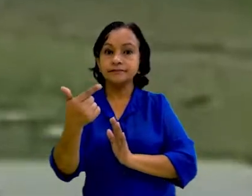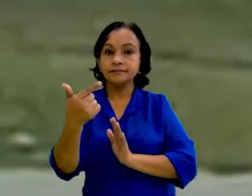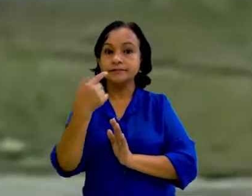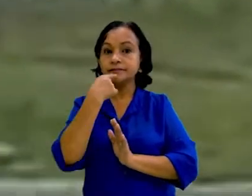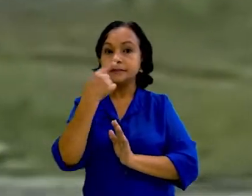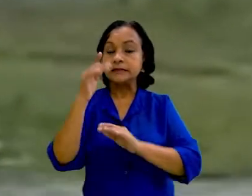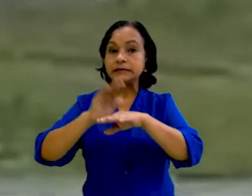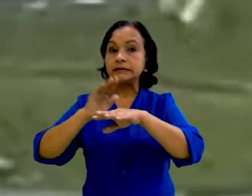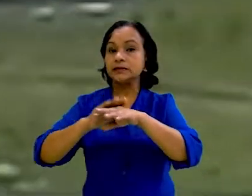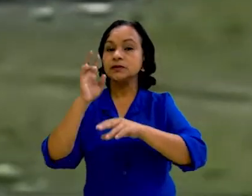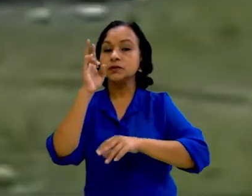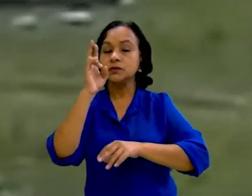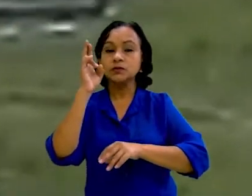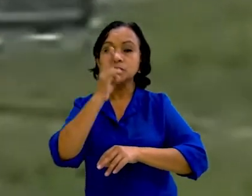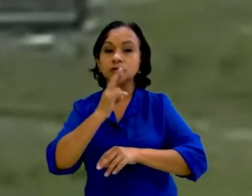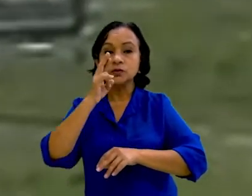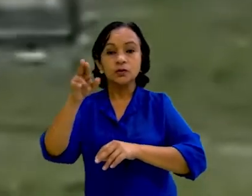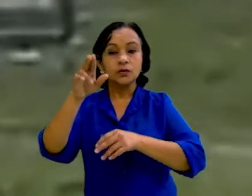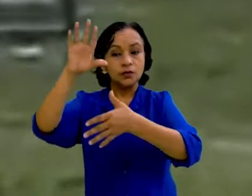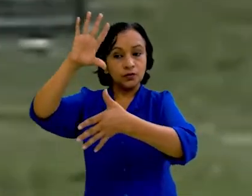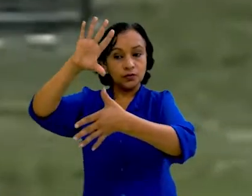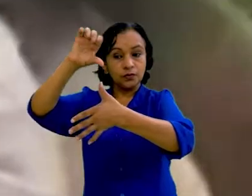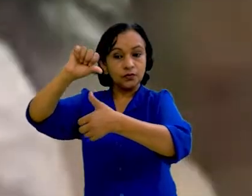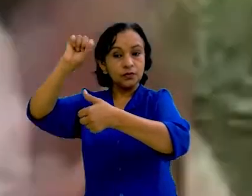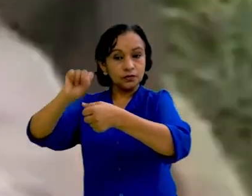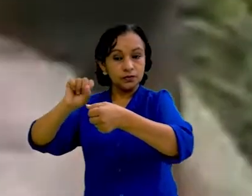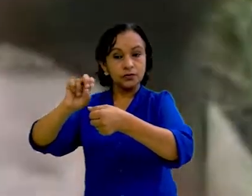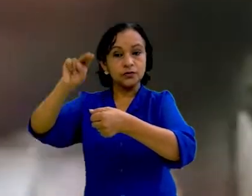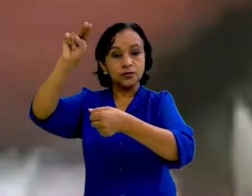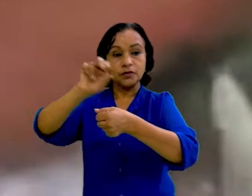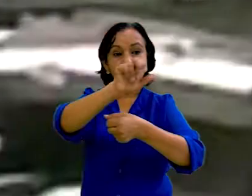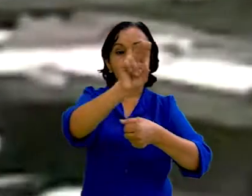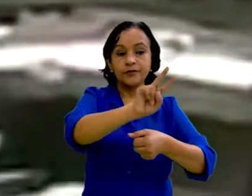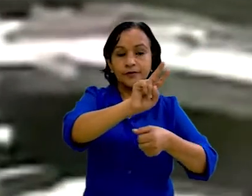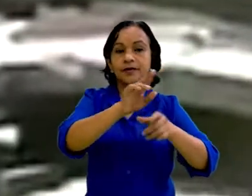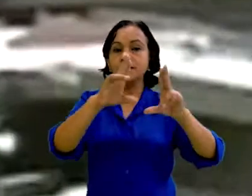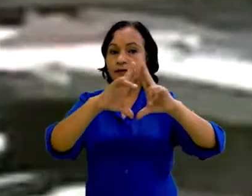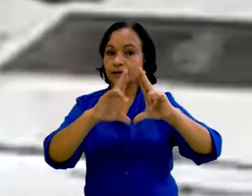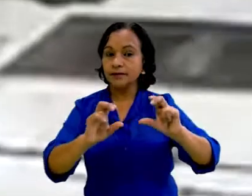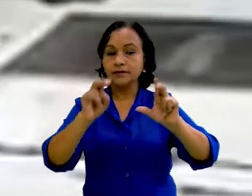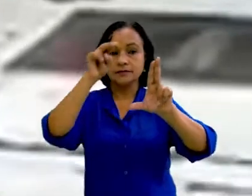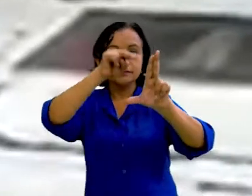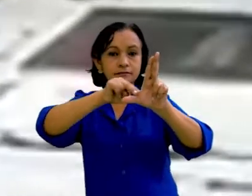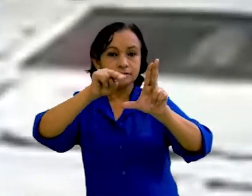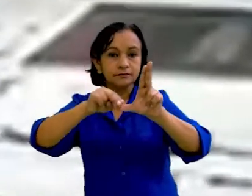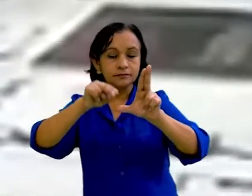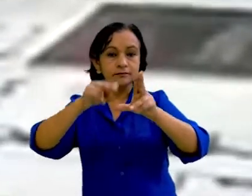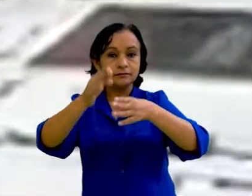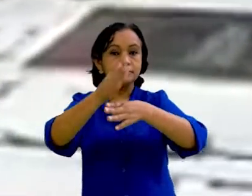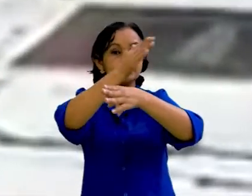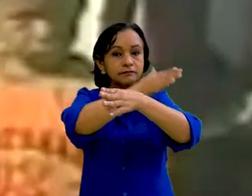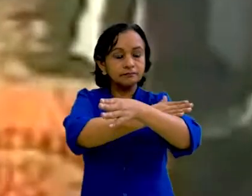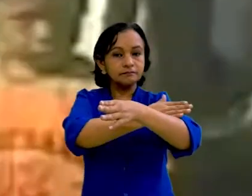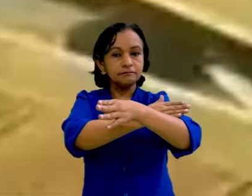Se decretó alerta roja en la zona norte y sur del Caribe, y alerta verte en el resto del país. SINAPRED, desde momentos